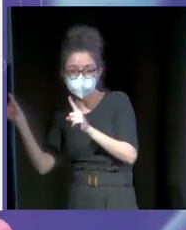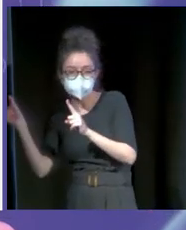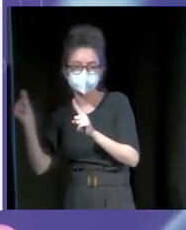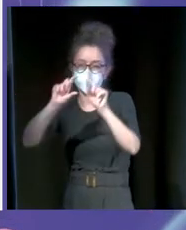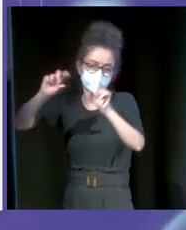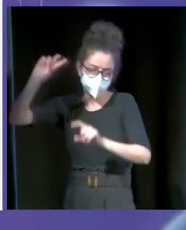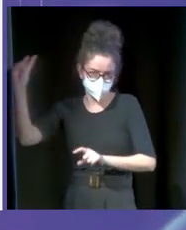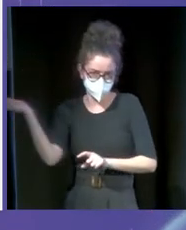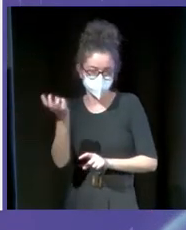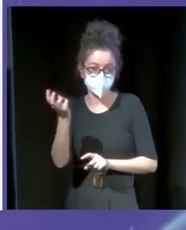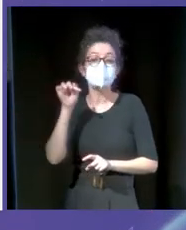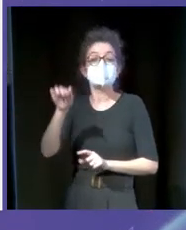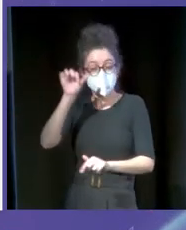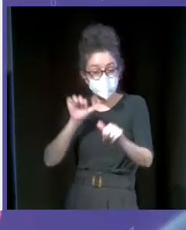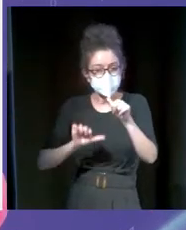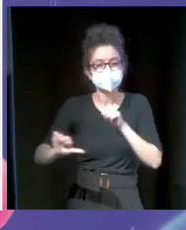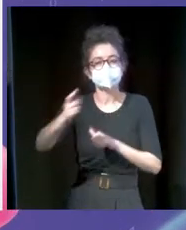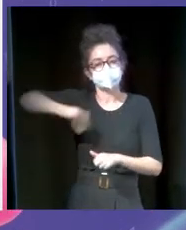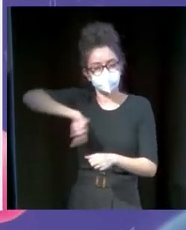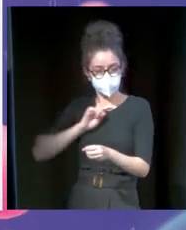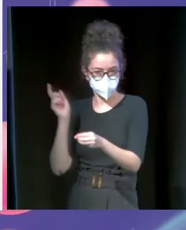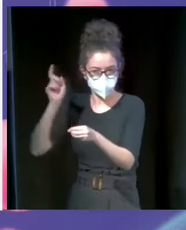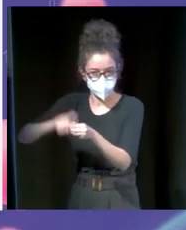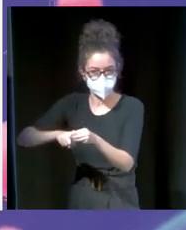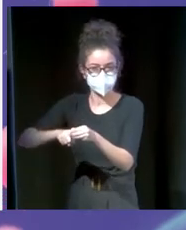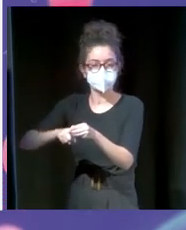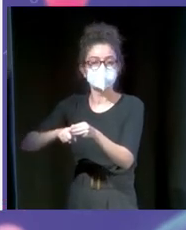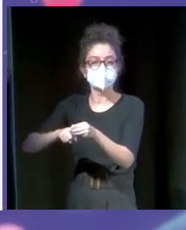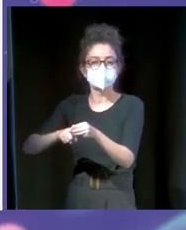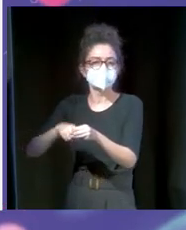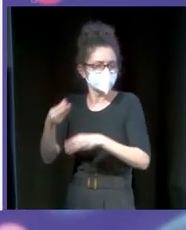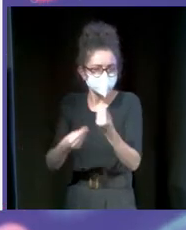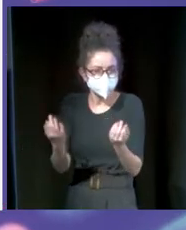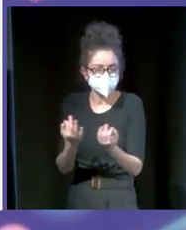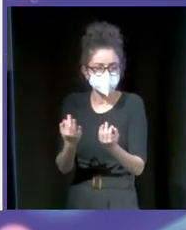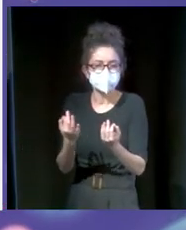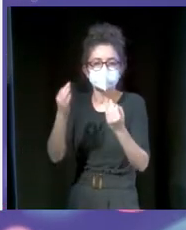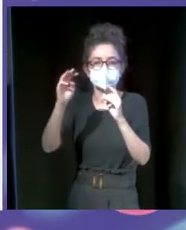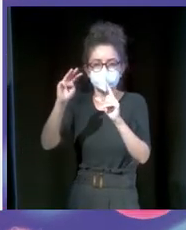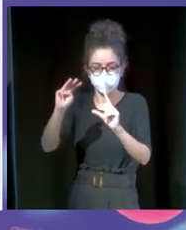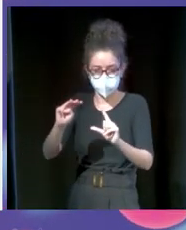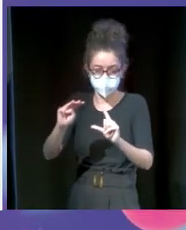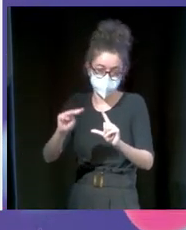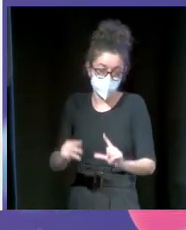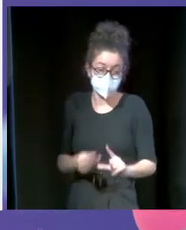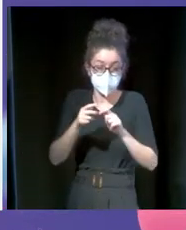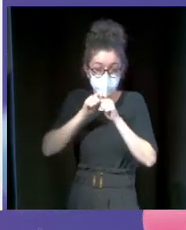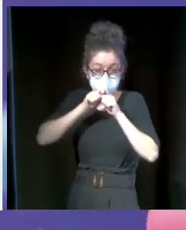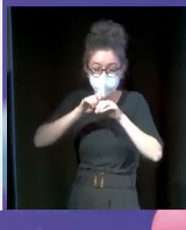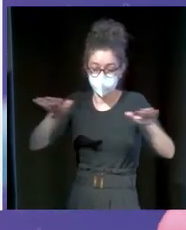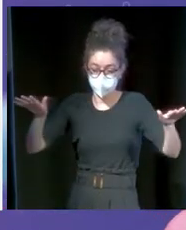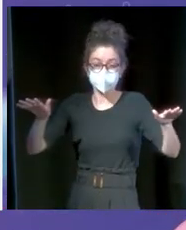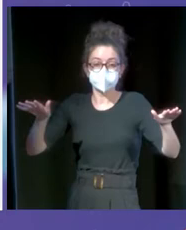y ahí es cuando nosotros entramos. partir de ahí, nosotros lo que hacemos es lo ponemos en nuestra plataforma de distribución y que